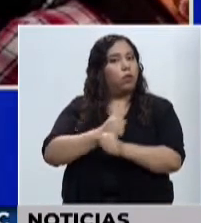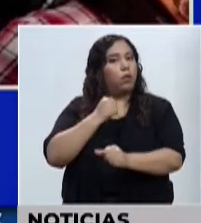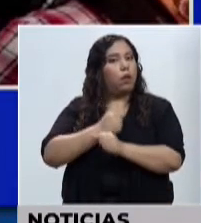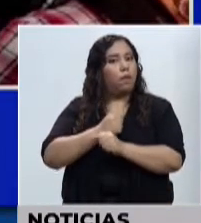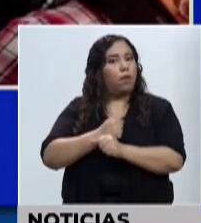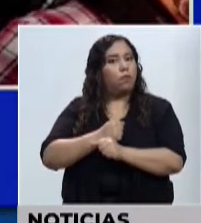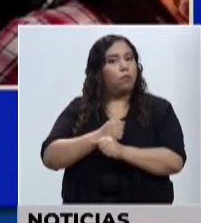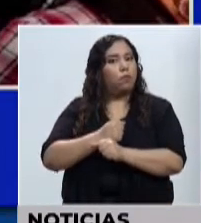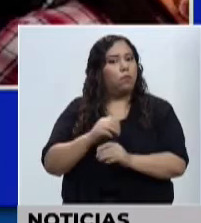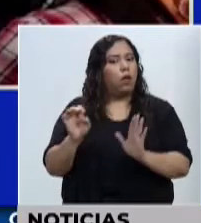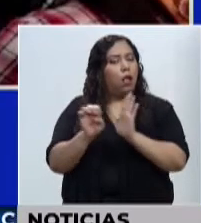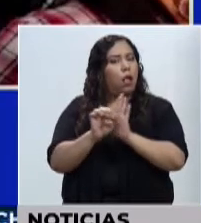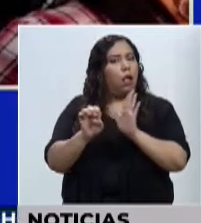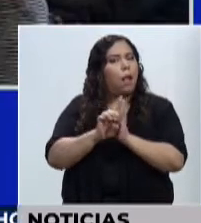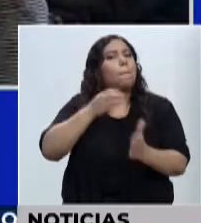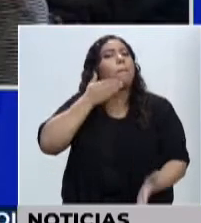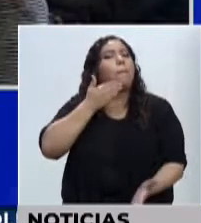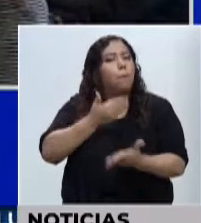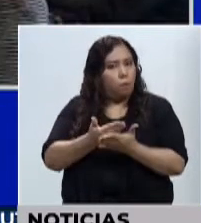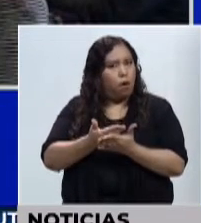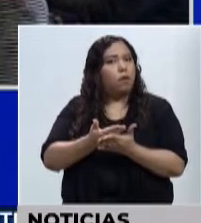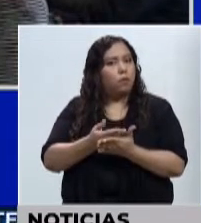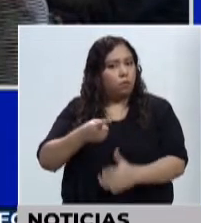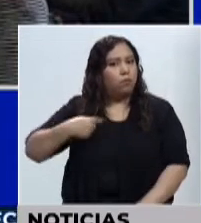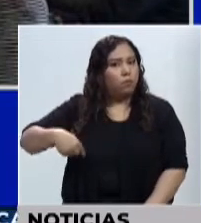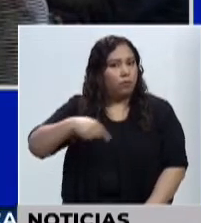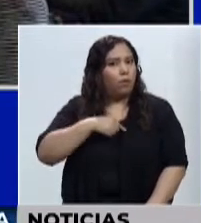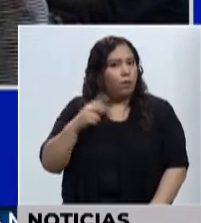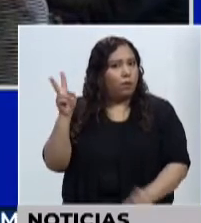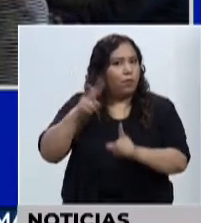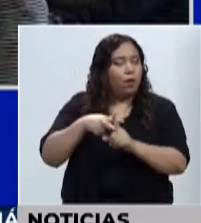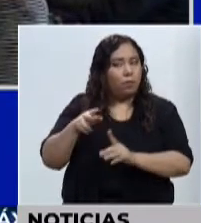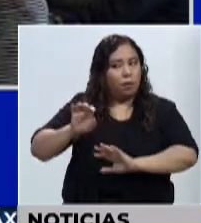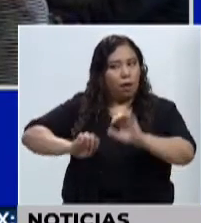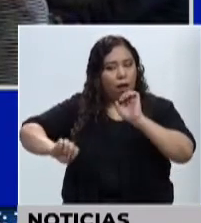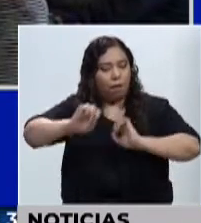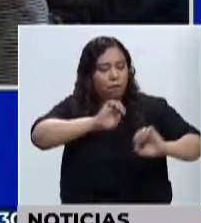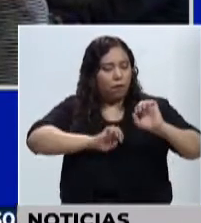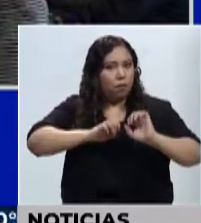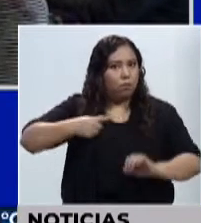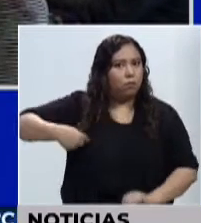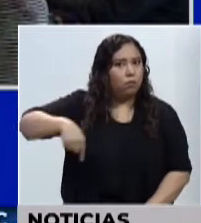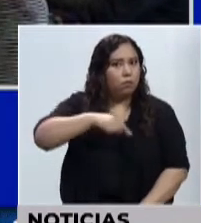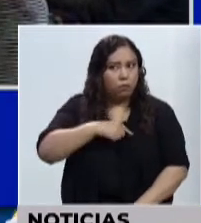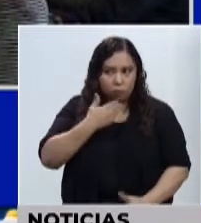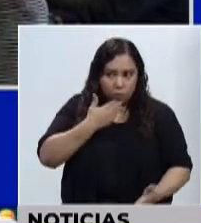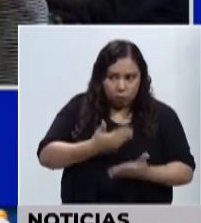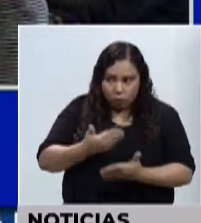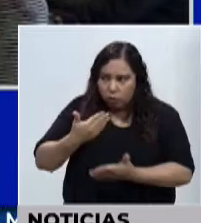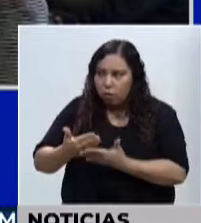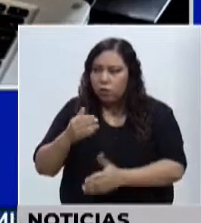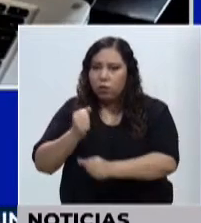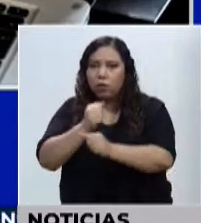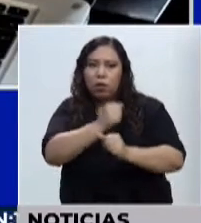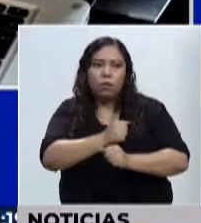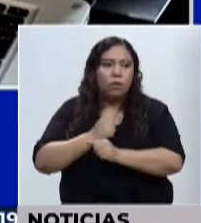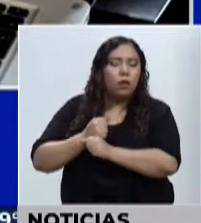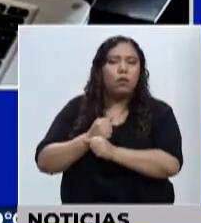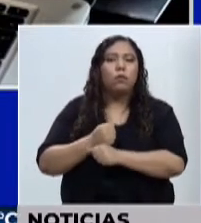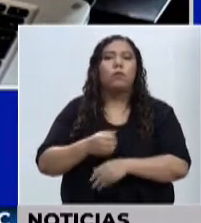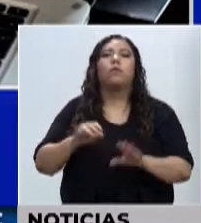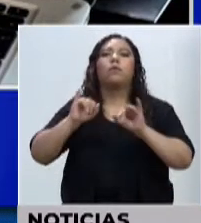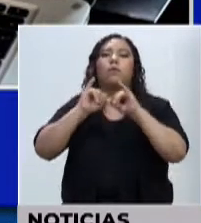implementar la gestión para resultados, porque nadie da lo que nos dice. Y entonces, partimos de un plan estratégico